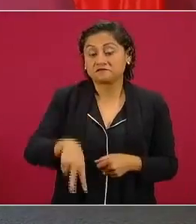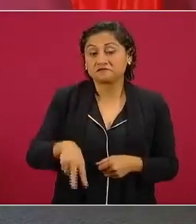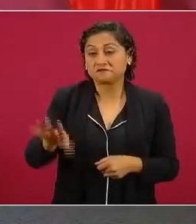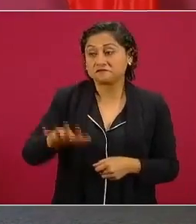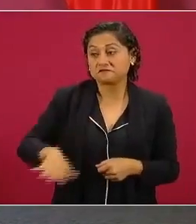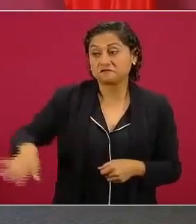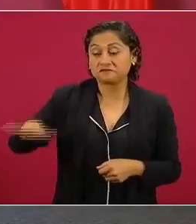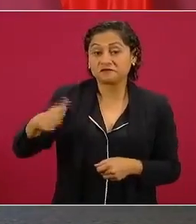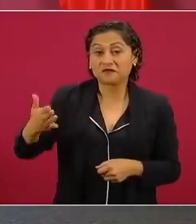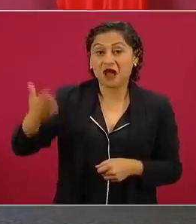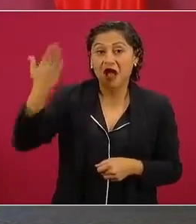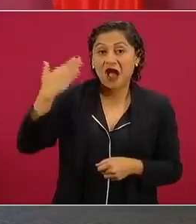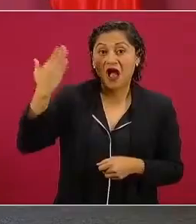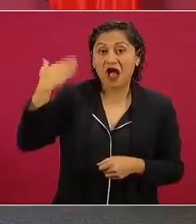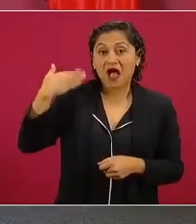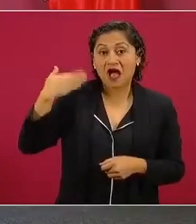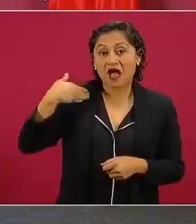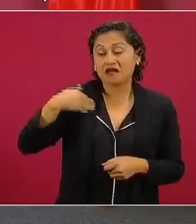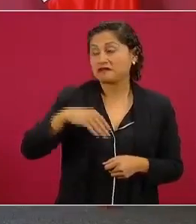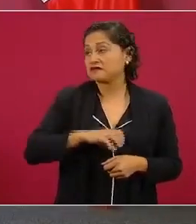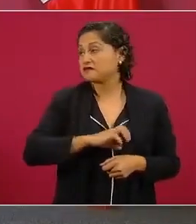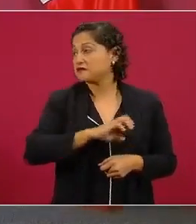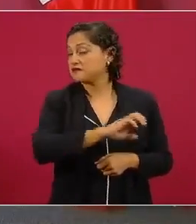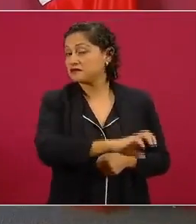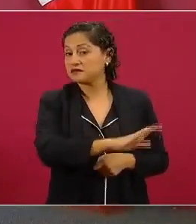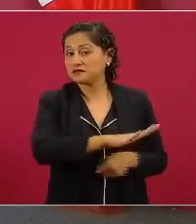no le tenían amor al pueblo,